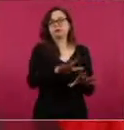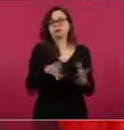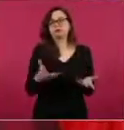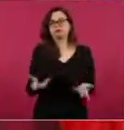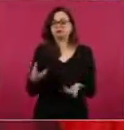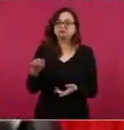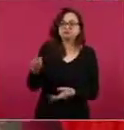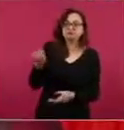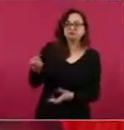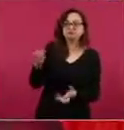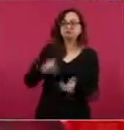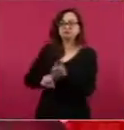no me meto ni eso.